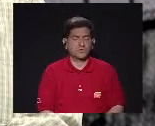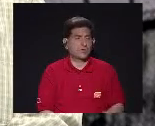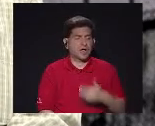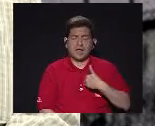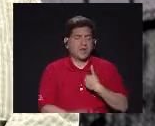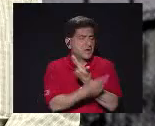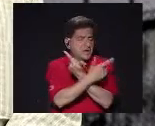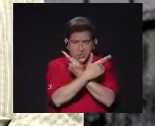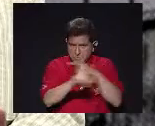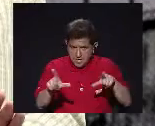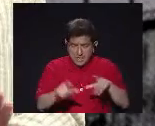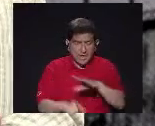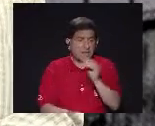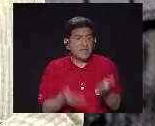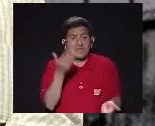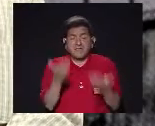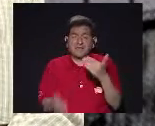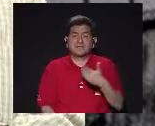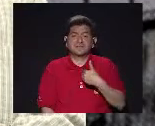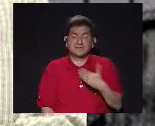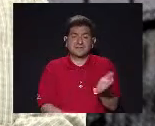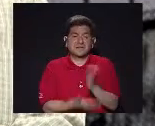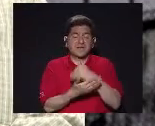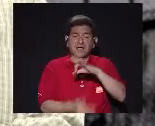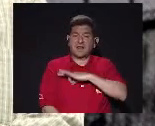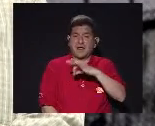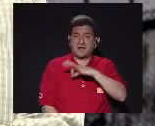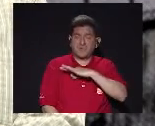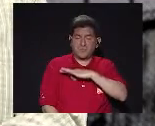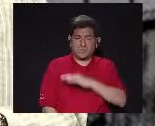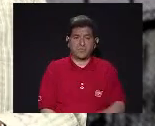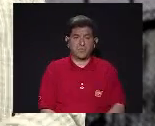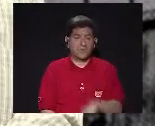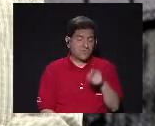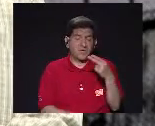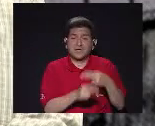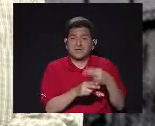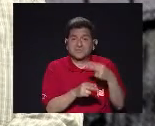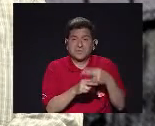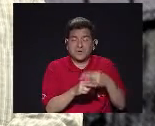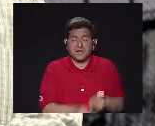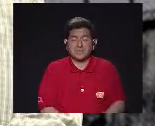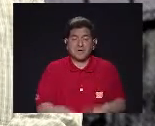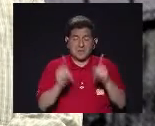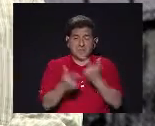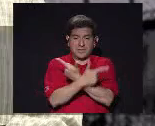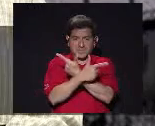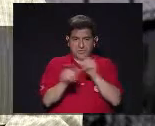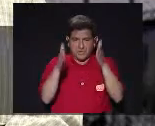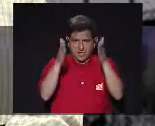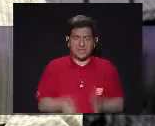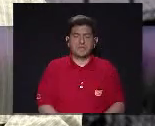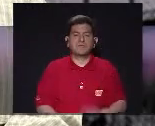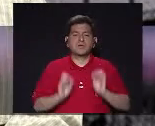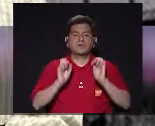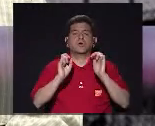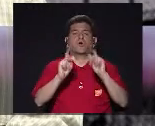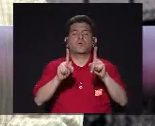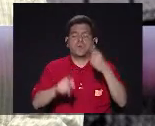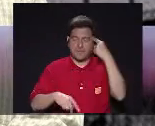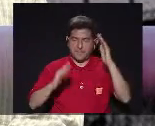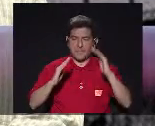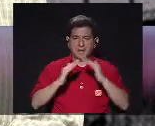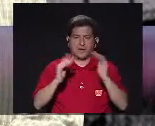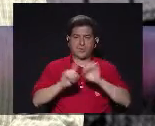libertad Y logren Digamos Obtener Algunos beneficios Propios De eso que llamamos Nosotros Los que vivimos En libertad Oportunidades